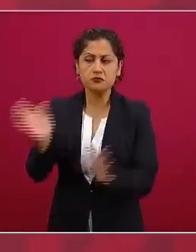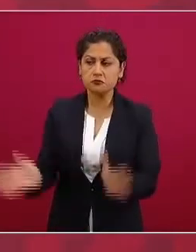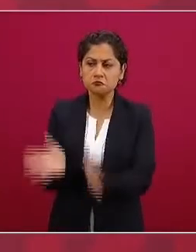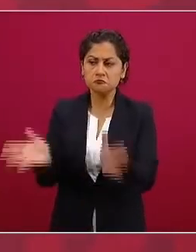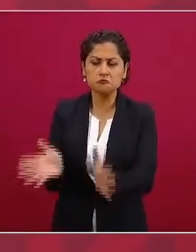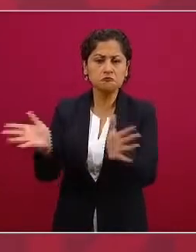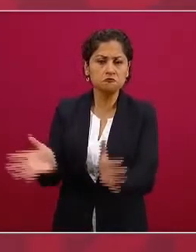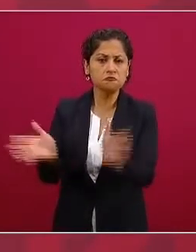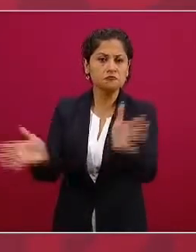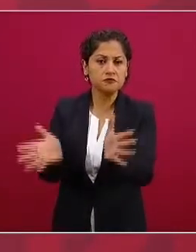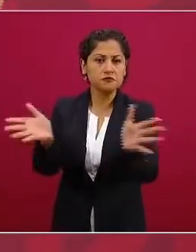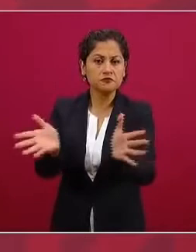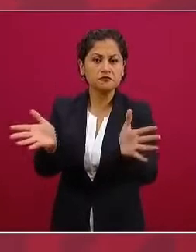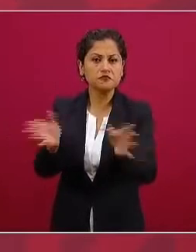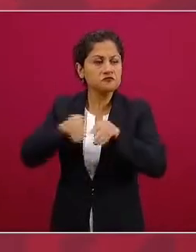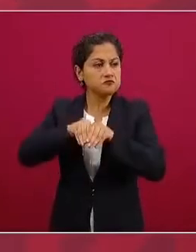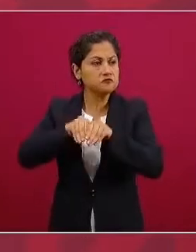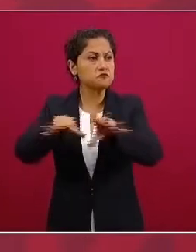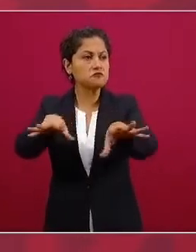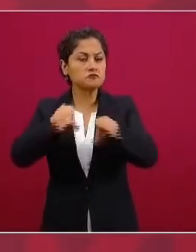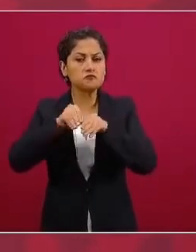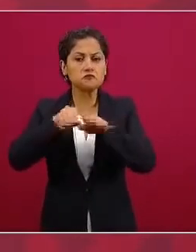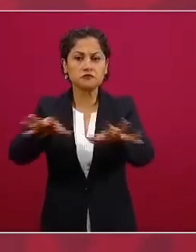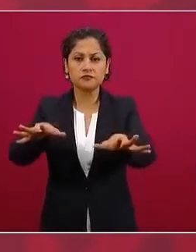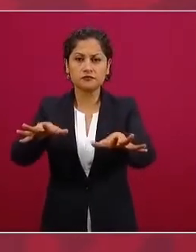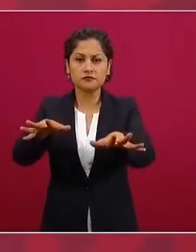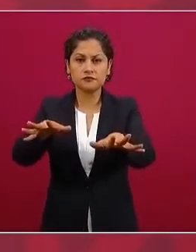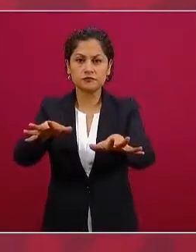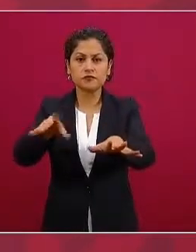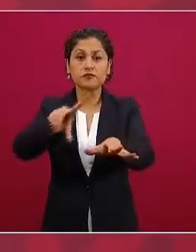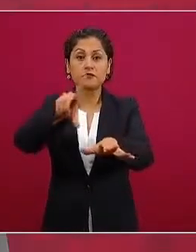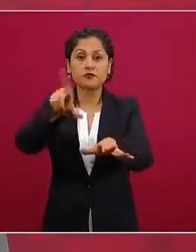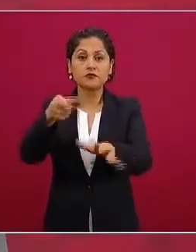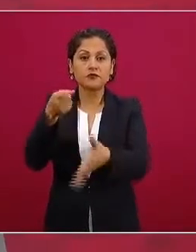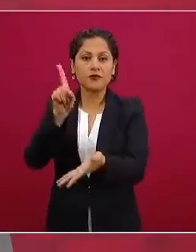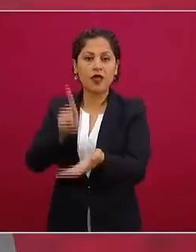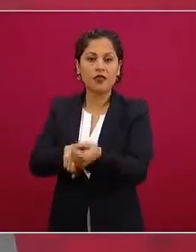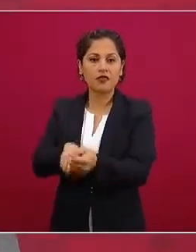lo difunden manipulan